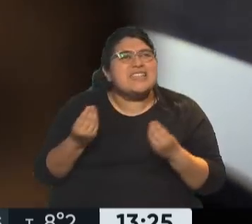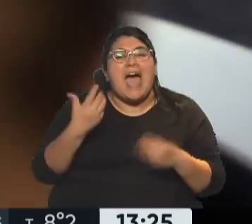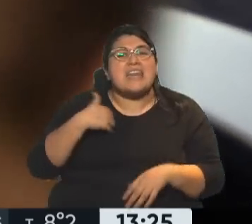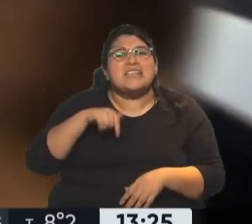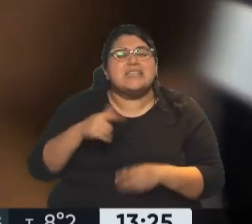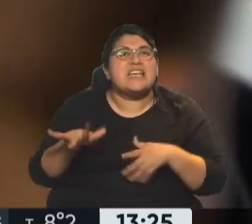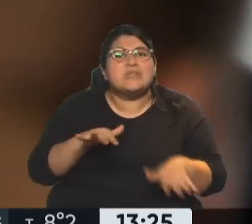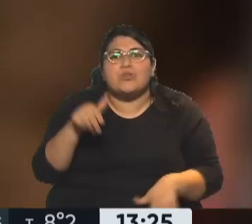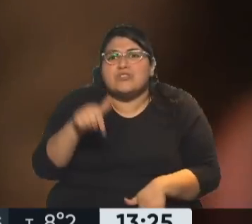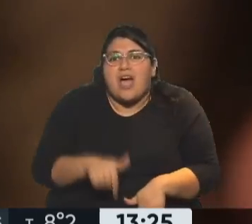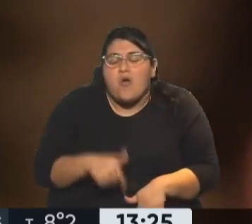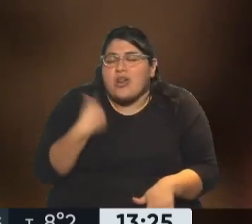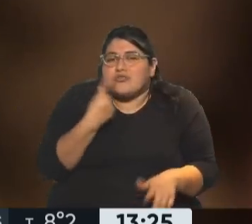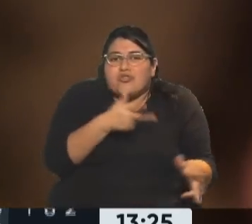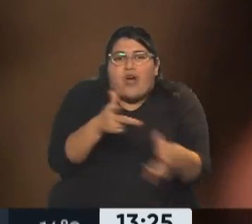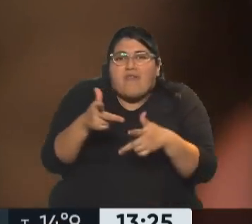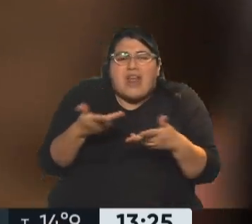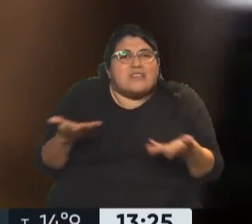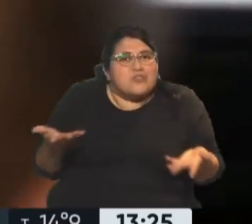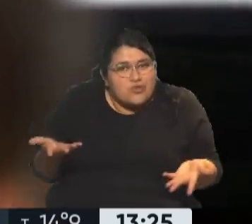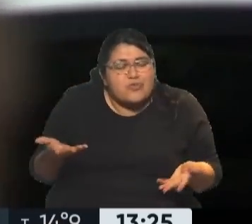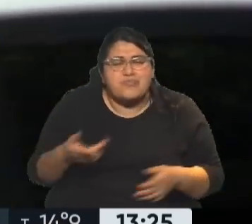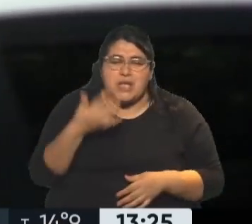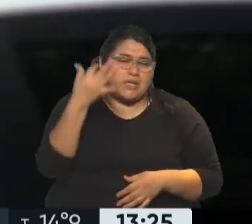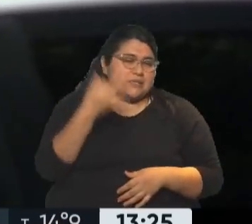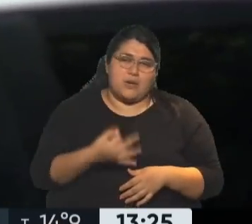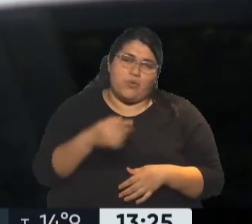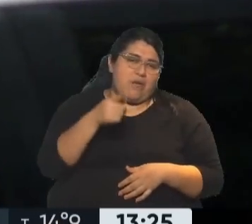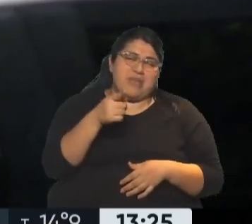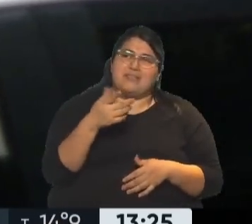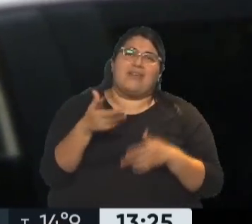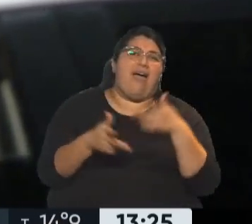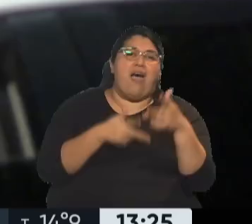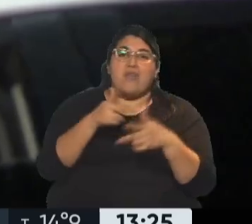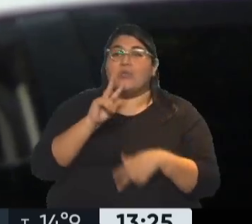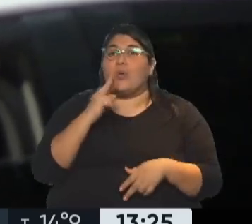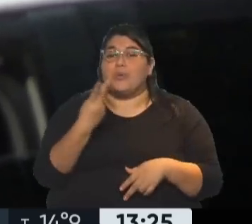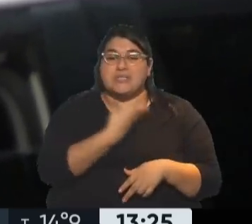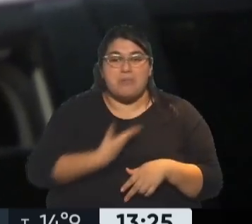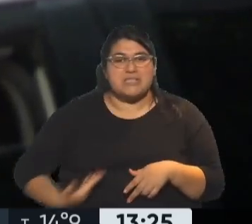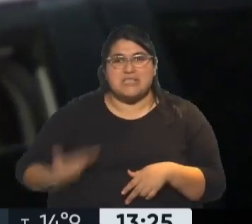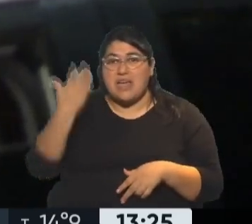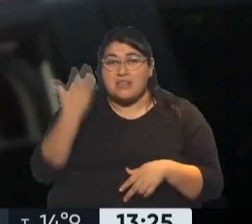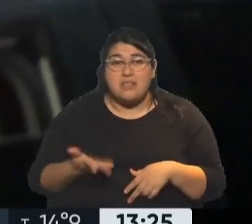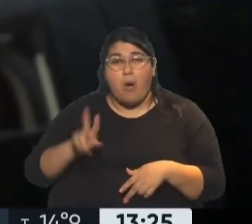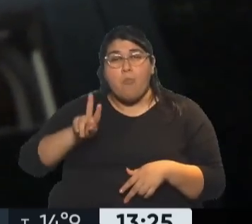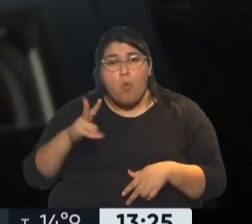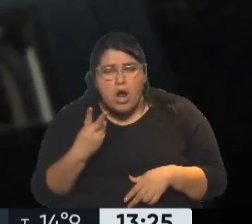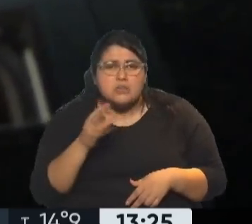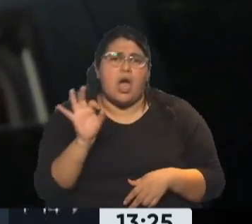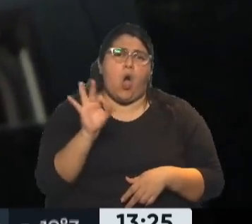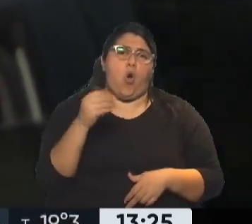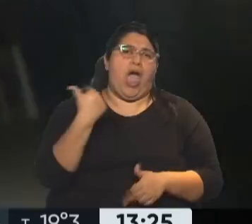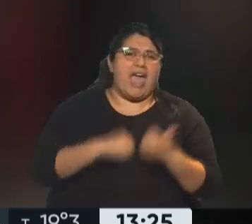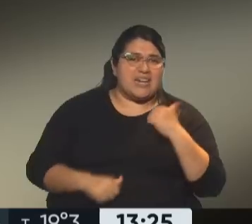el día de hoy? ¿De qué estaríamos hablando? Además de, seguramente, hablando de una vicepresidenta muerta o muy malherida, ¿no? Porque